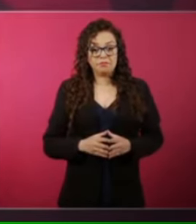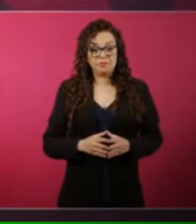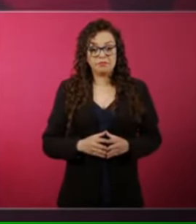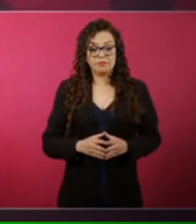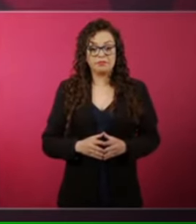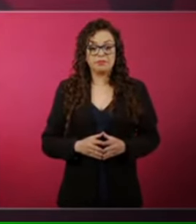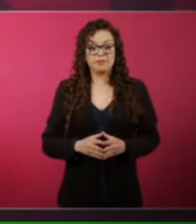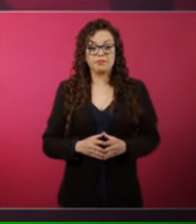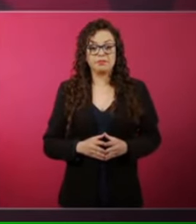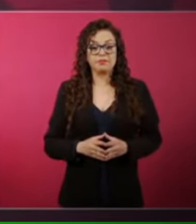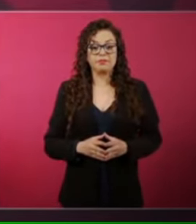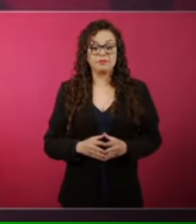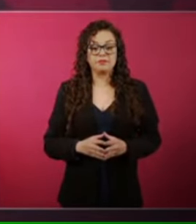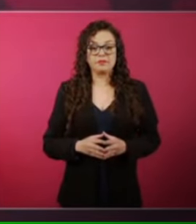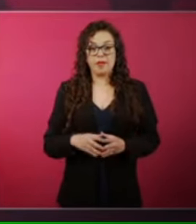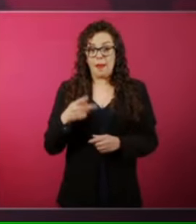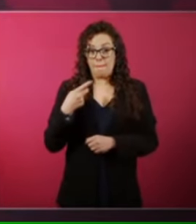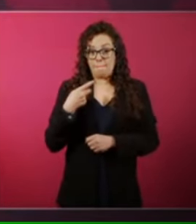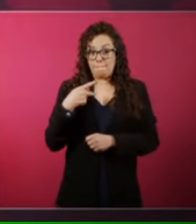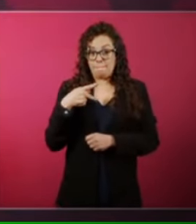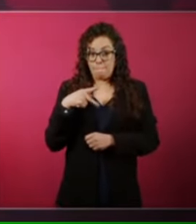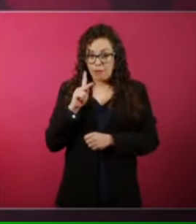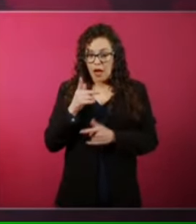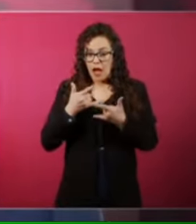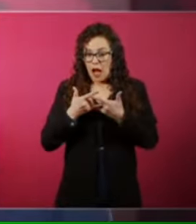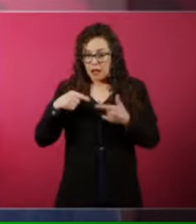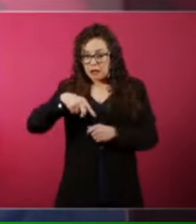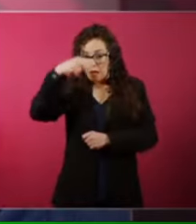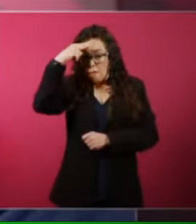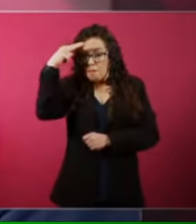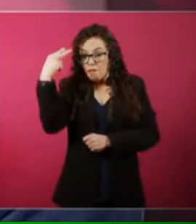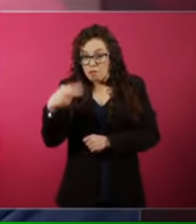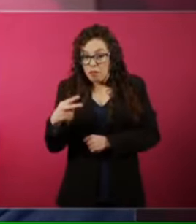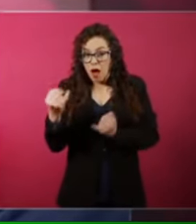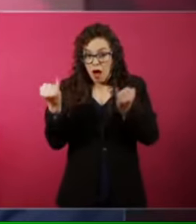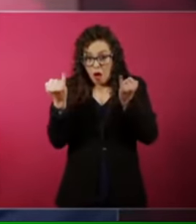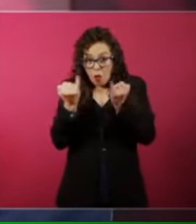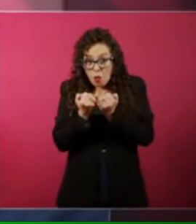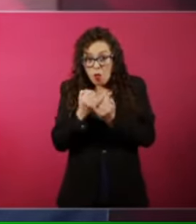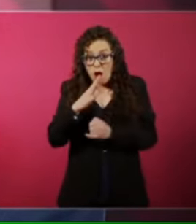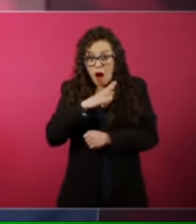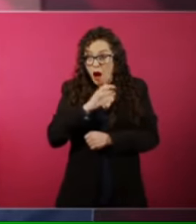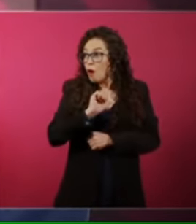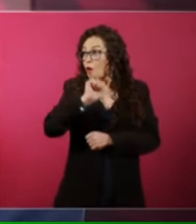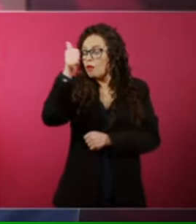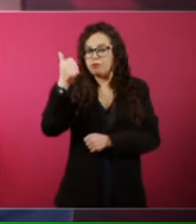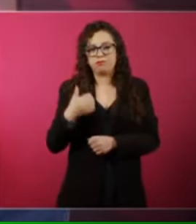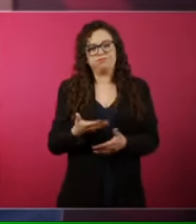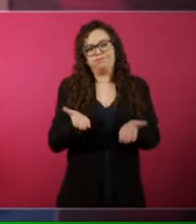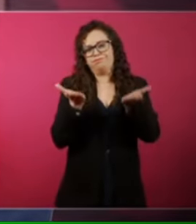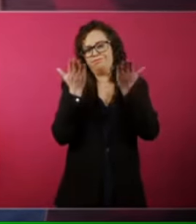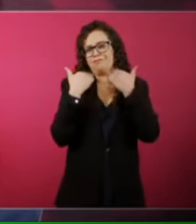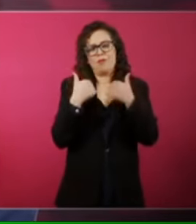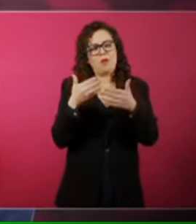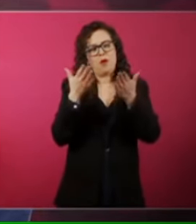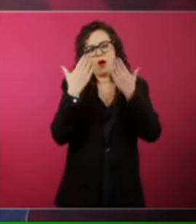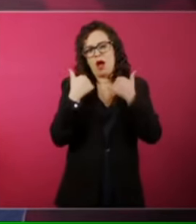Pero, como México, la historia tan fecunda de México, no.